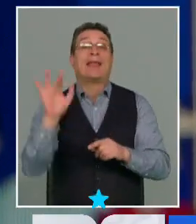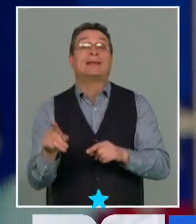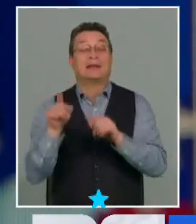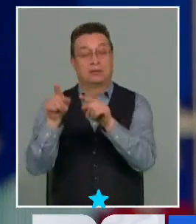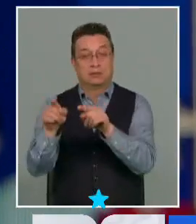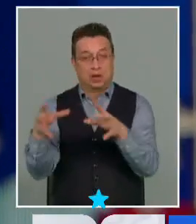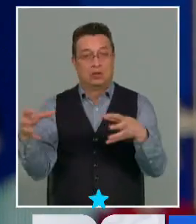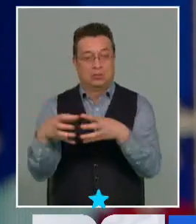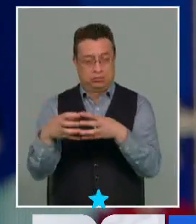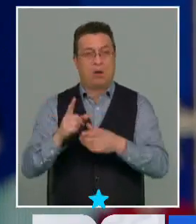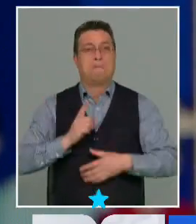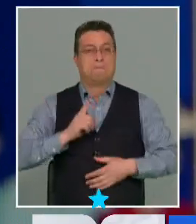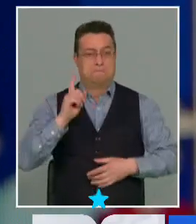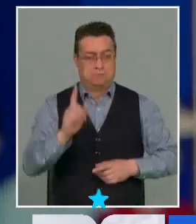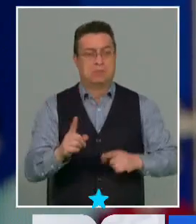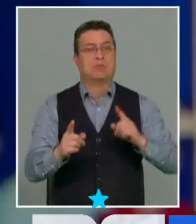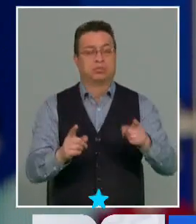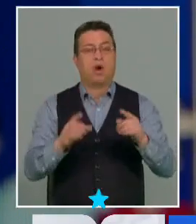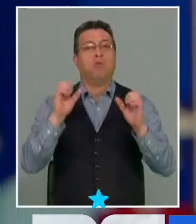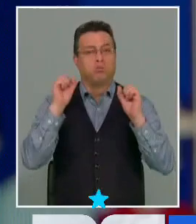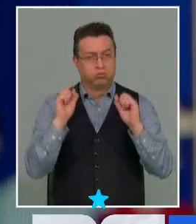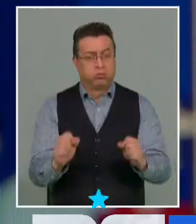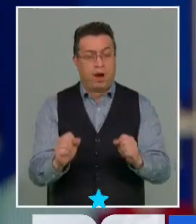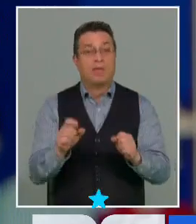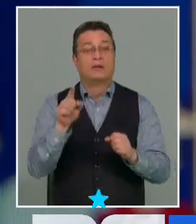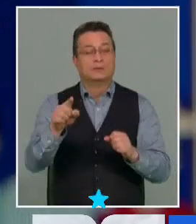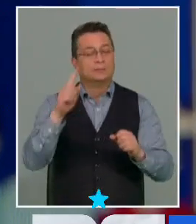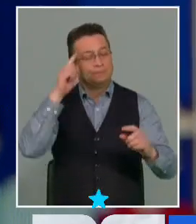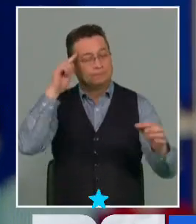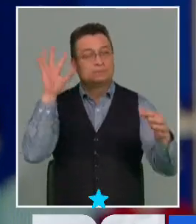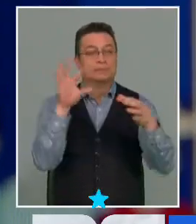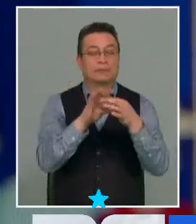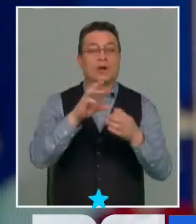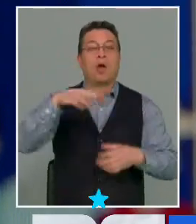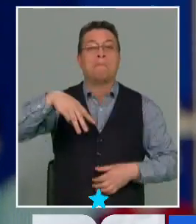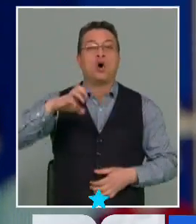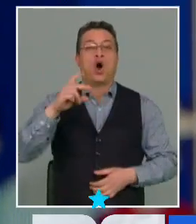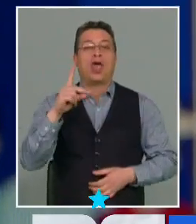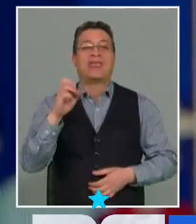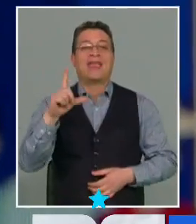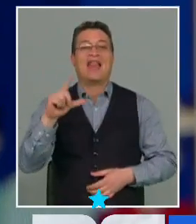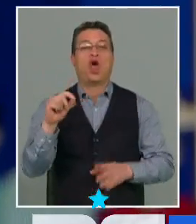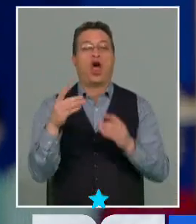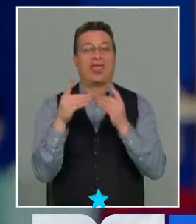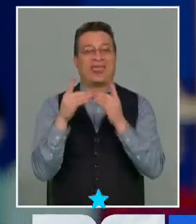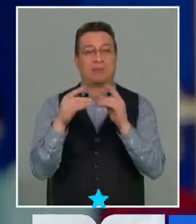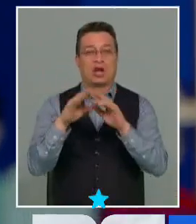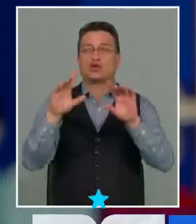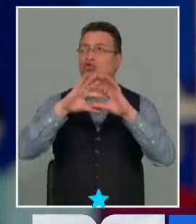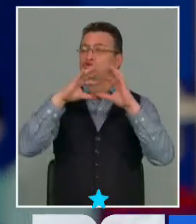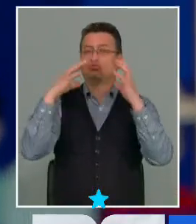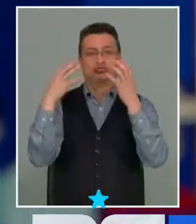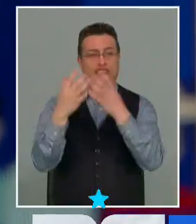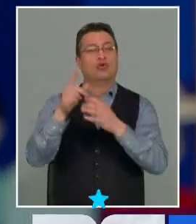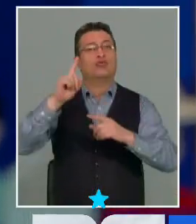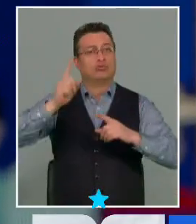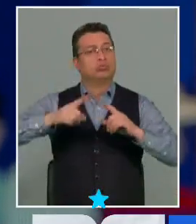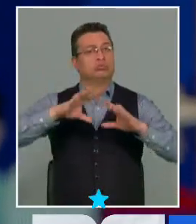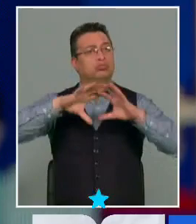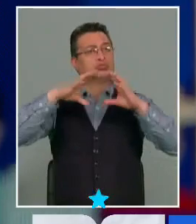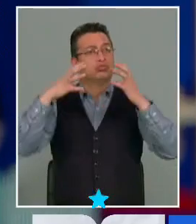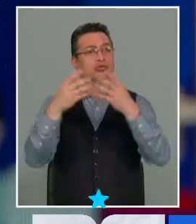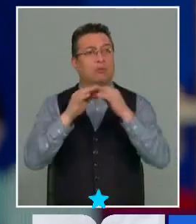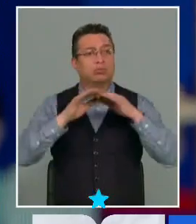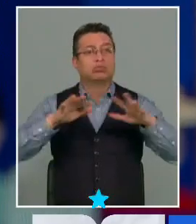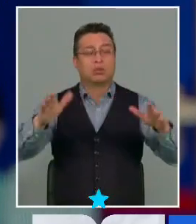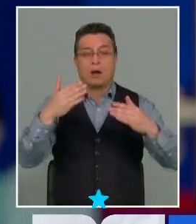órgano deliberativo. Esto tiene que ver con un modelo de democracia que se ha venido imponiendo en el último tiempo, donde quienes